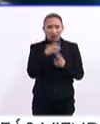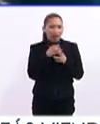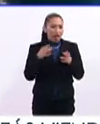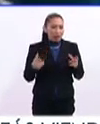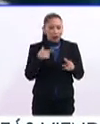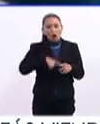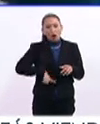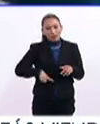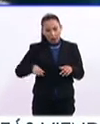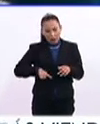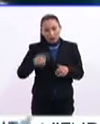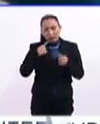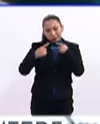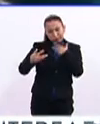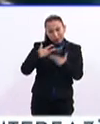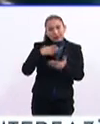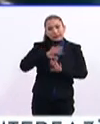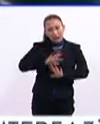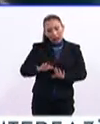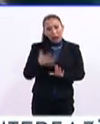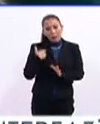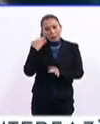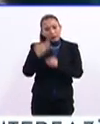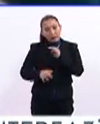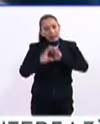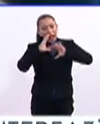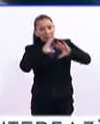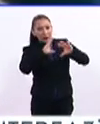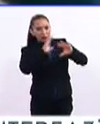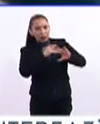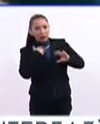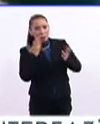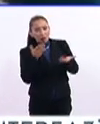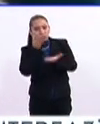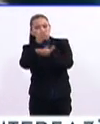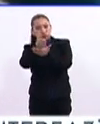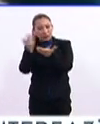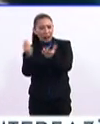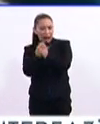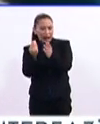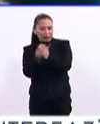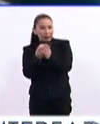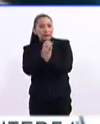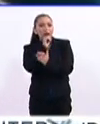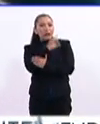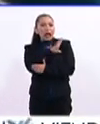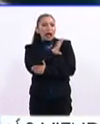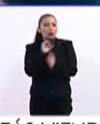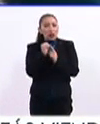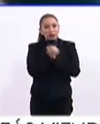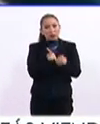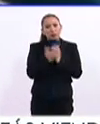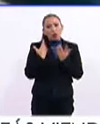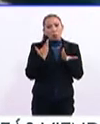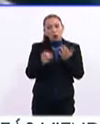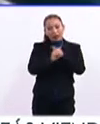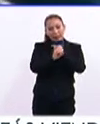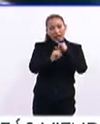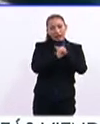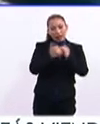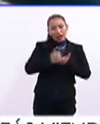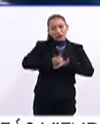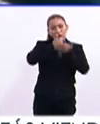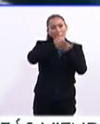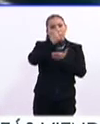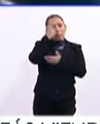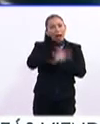con el gobierno, se ha logrado no solo capacitar de manera presencial, sino tenemos una situación de plataformas que